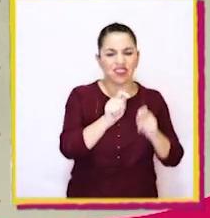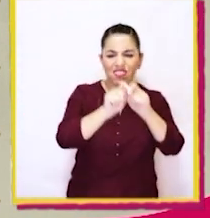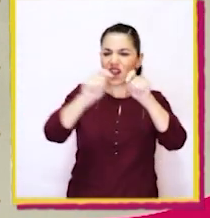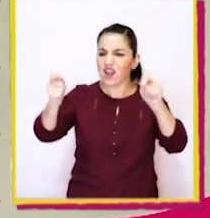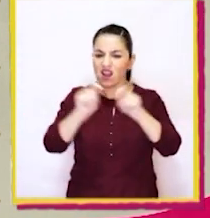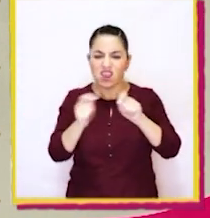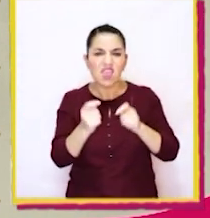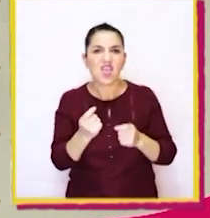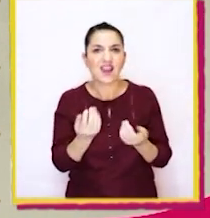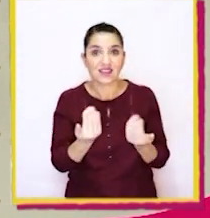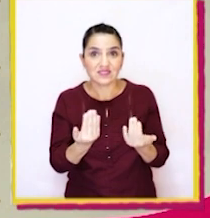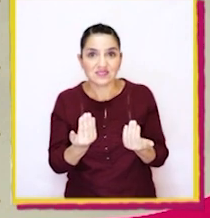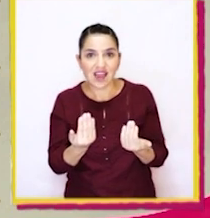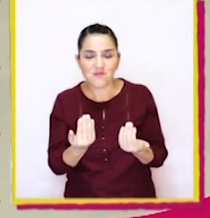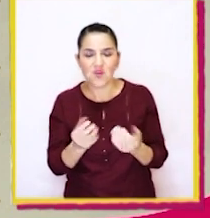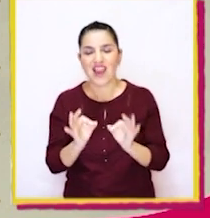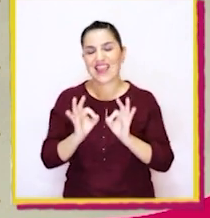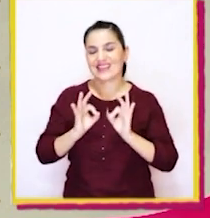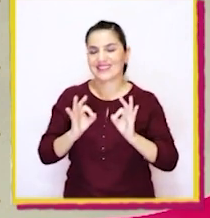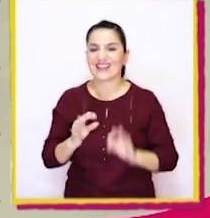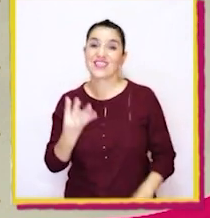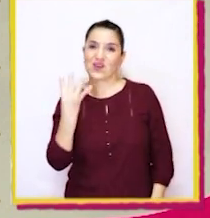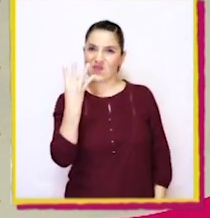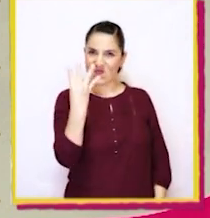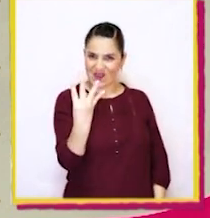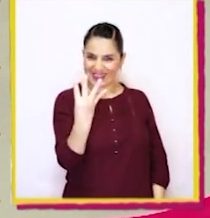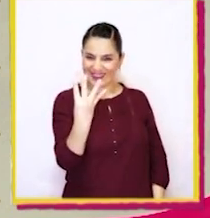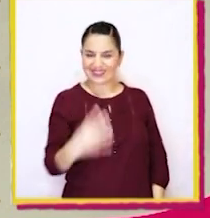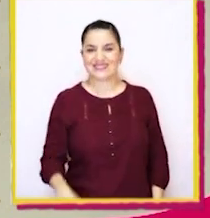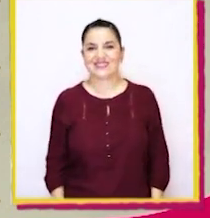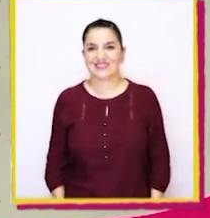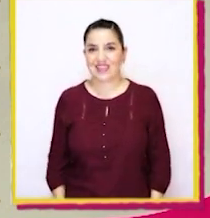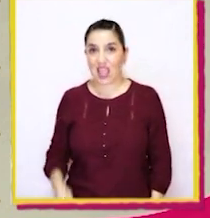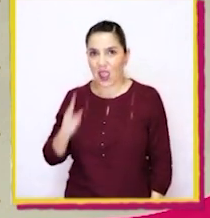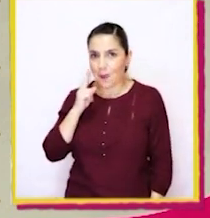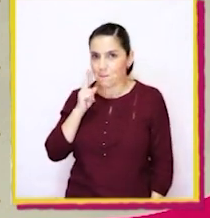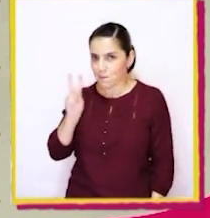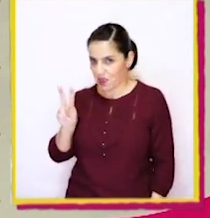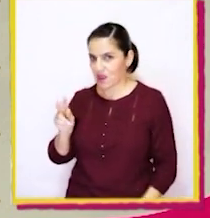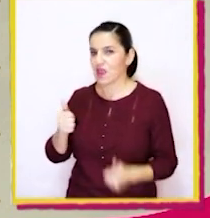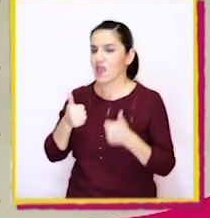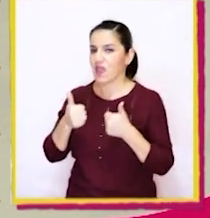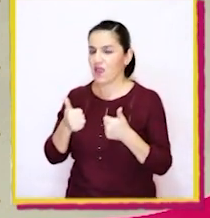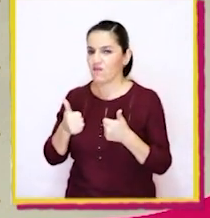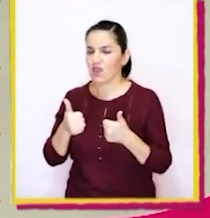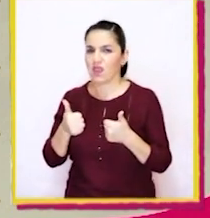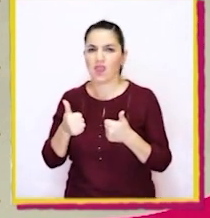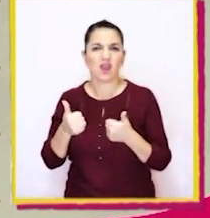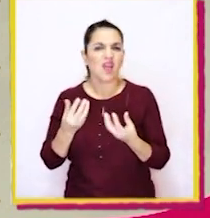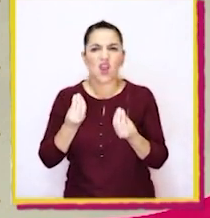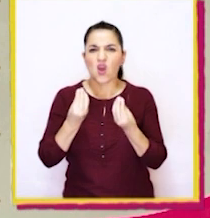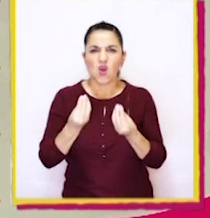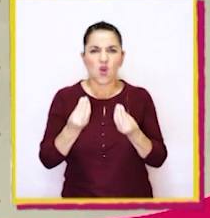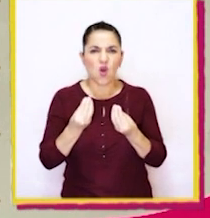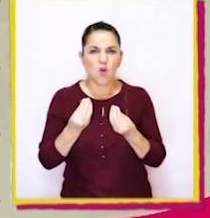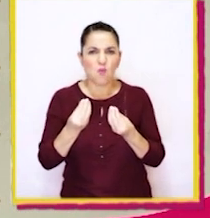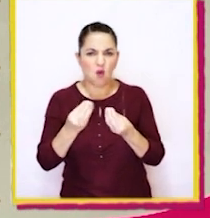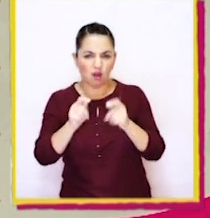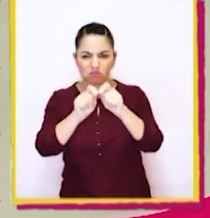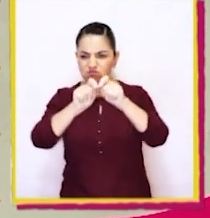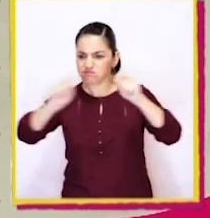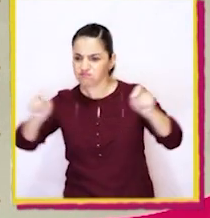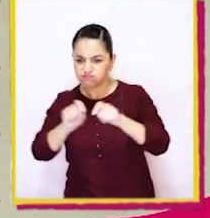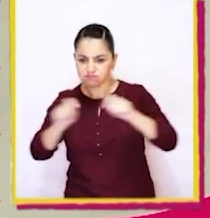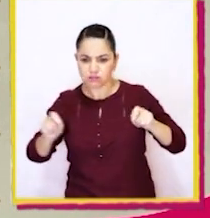líneas vamos a necesitar? ¡Excelente! Cuatro. Pero miren bien. ¿Cómo se ubican las líneas